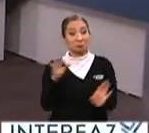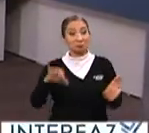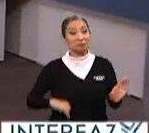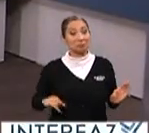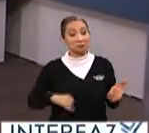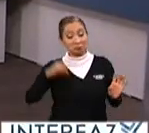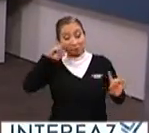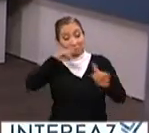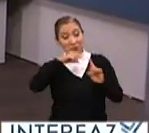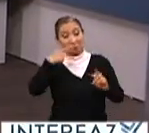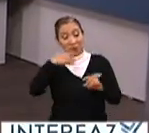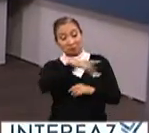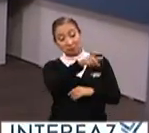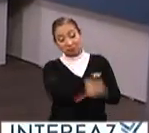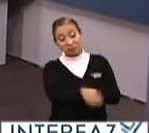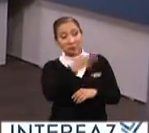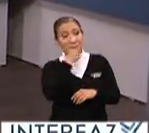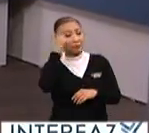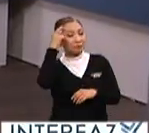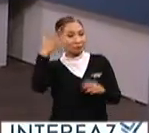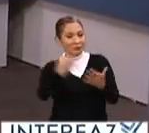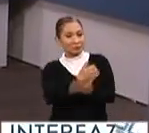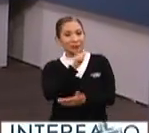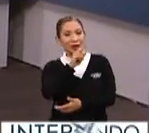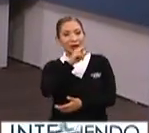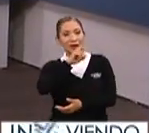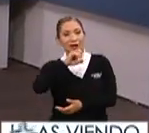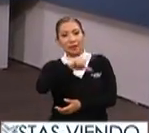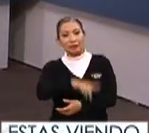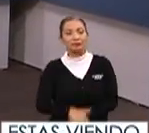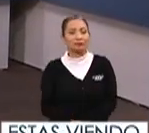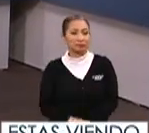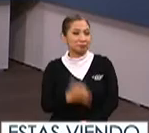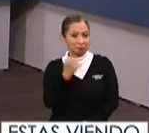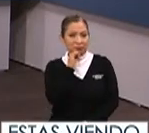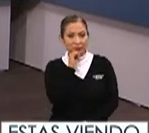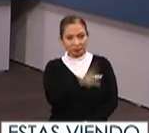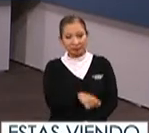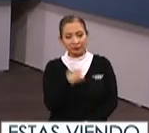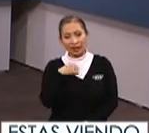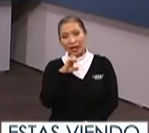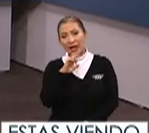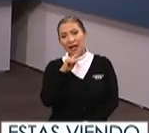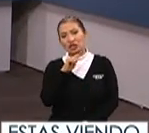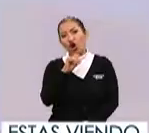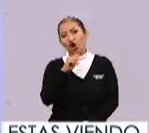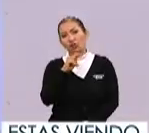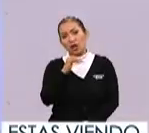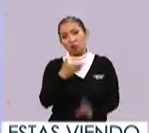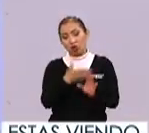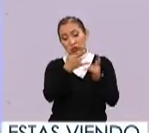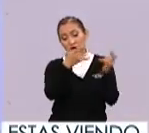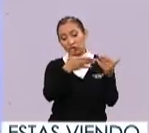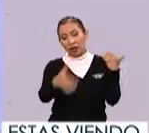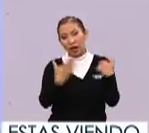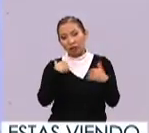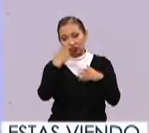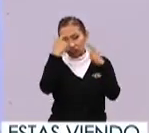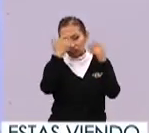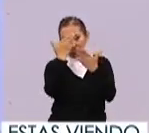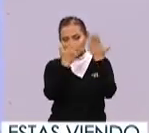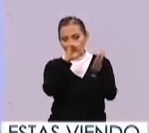interesante esta visión, Gavino, de este director, ganador de la Riel. Así es. Y también, bueno, Ernesto Contreras ha tenido una trayectoria muy interesante. Es egresado